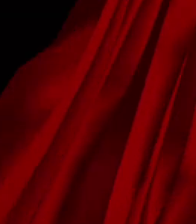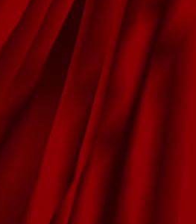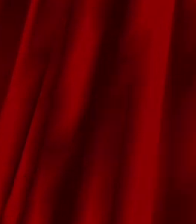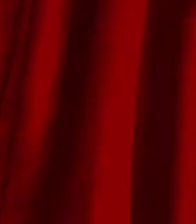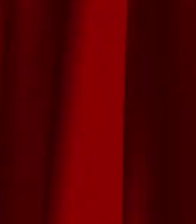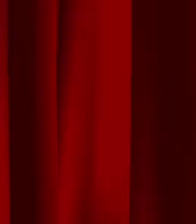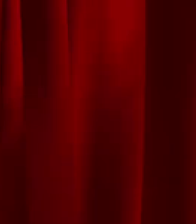Gracias. Gracias. Gracias.